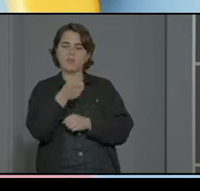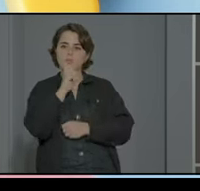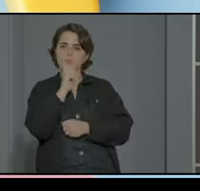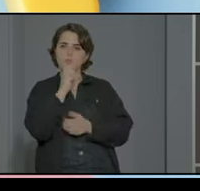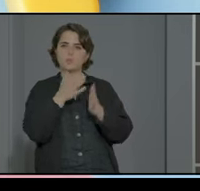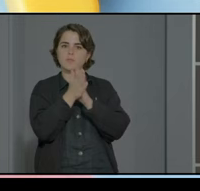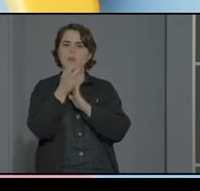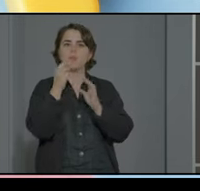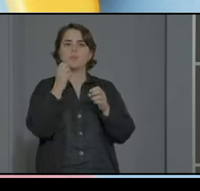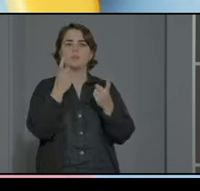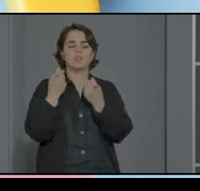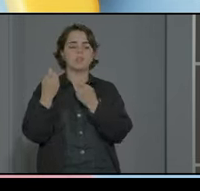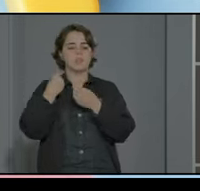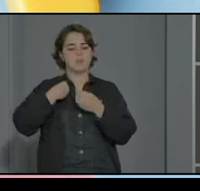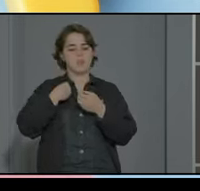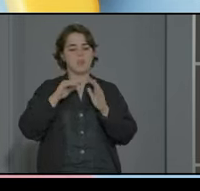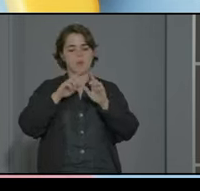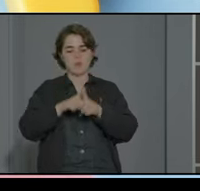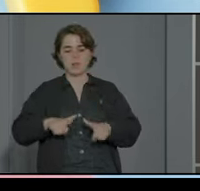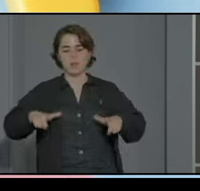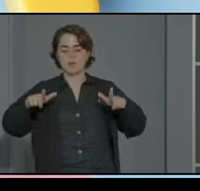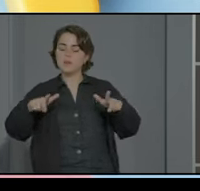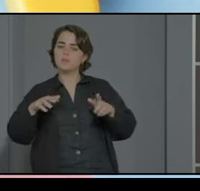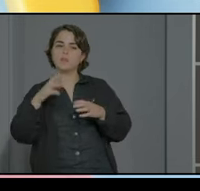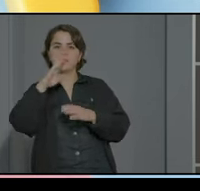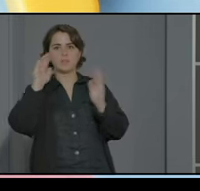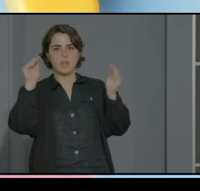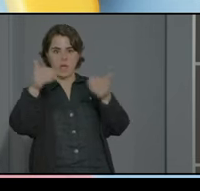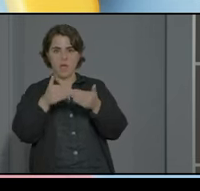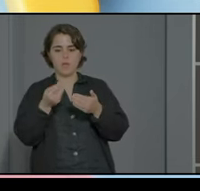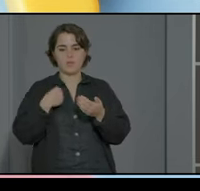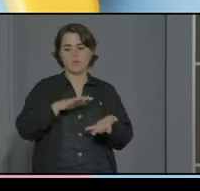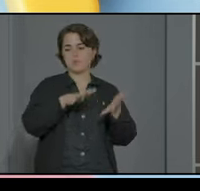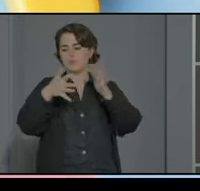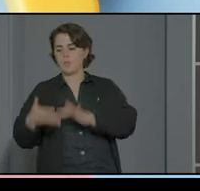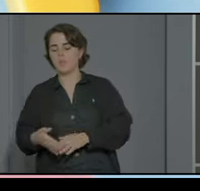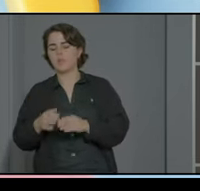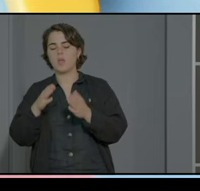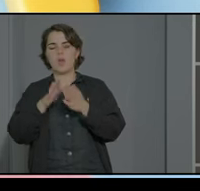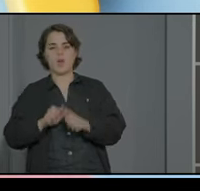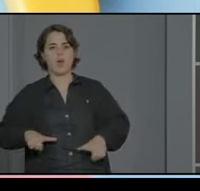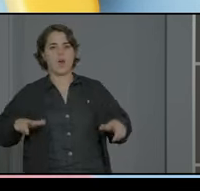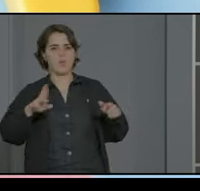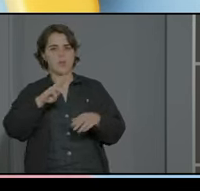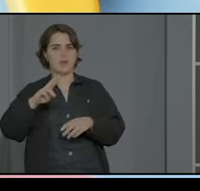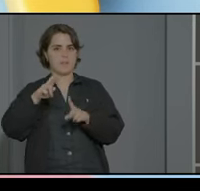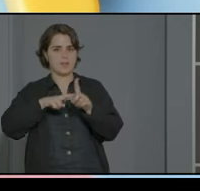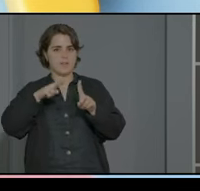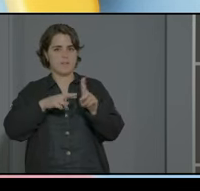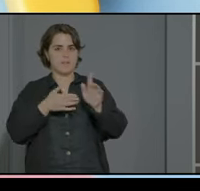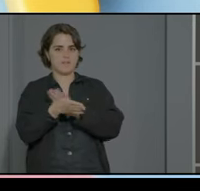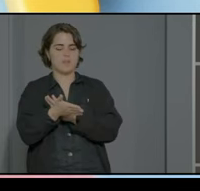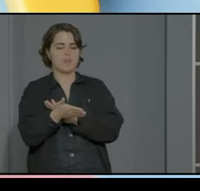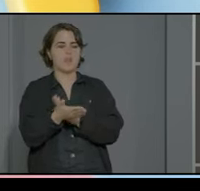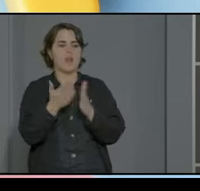mismas necesidades que hemos trabajado en el aula TEA pero las transportamos a aula de referencia porque en muchos casos nosotros somos los que vamos a acompañar a ese alumno con las necesidades que tenga